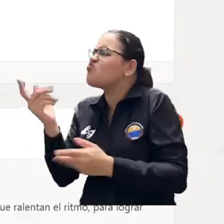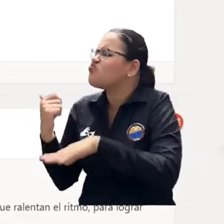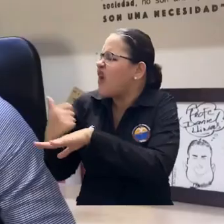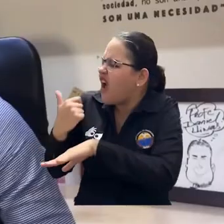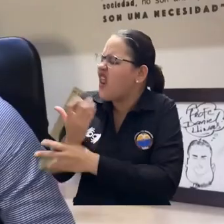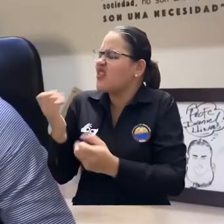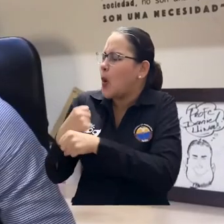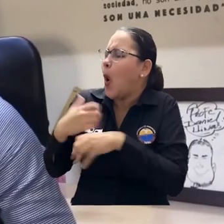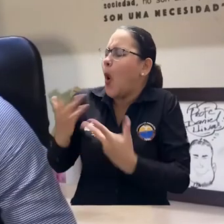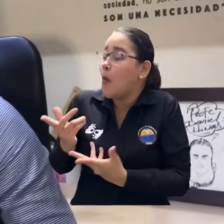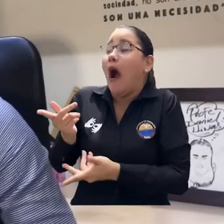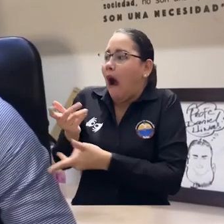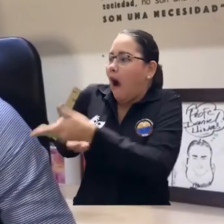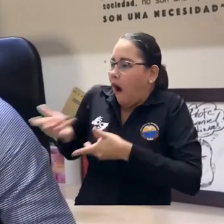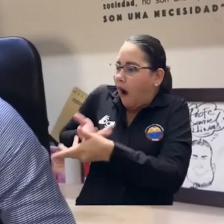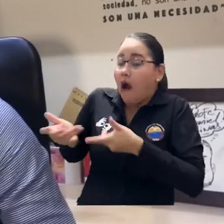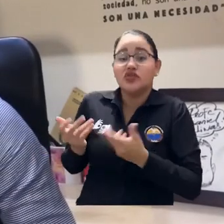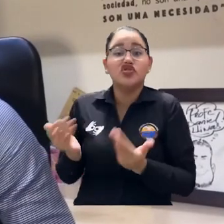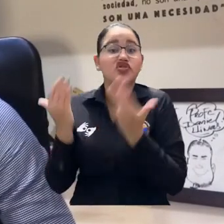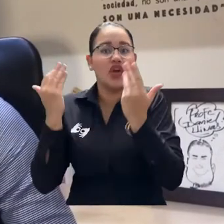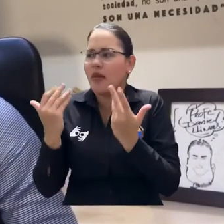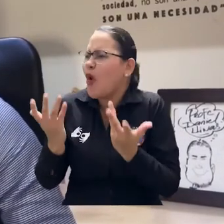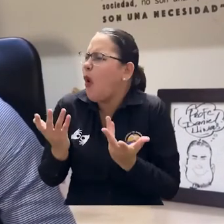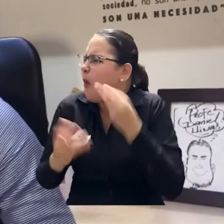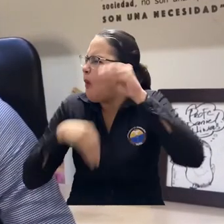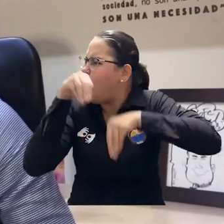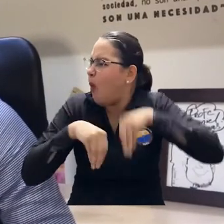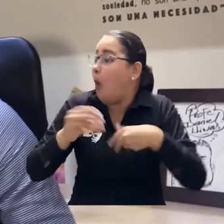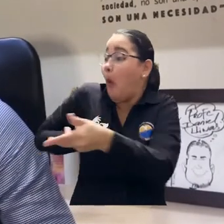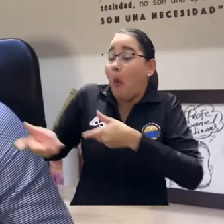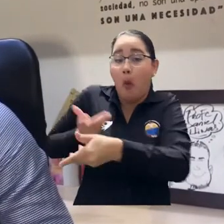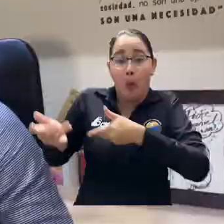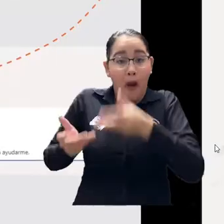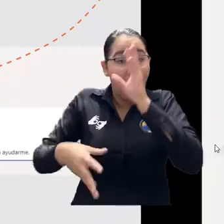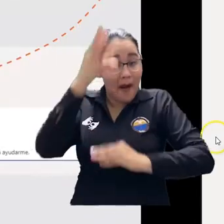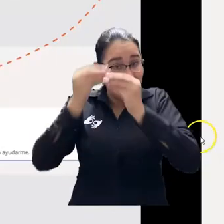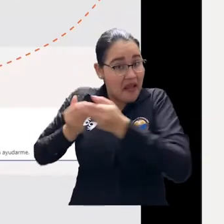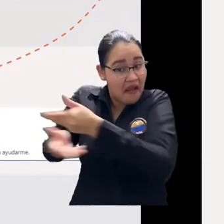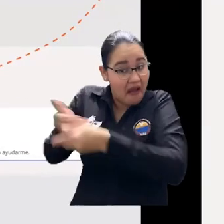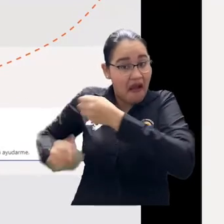realimentar estos productos y aprender de manera colaborativa